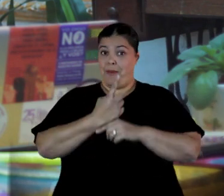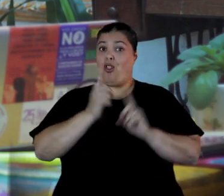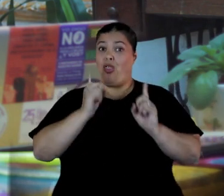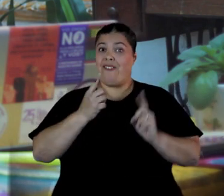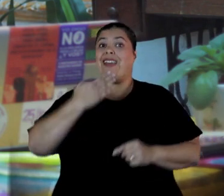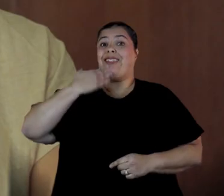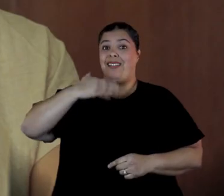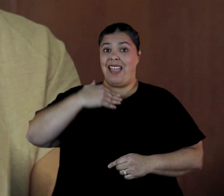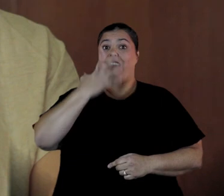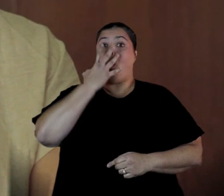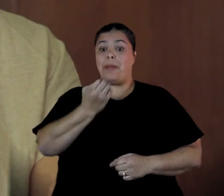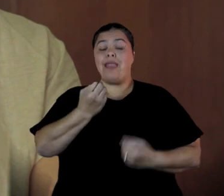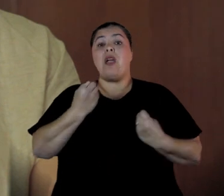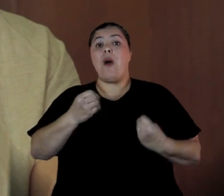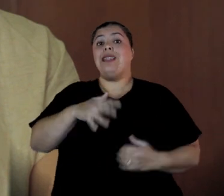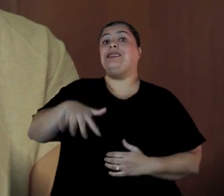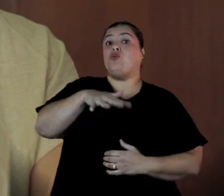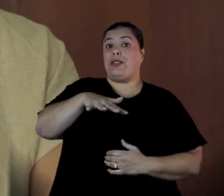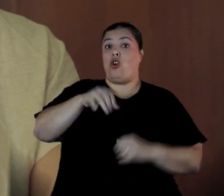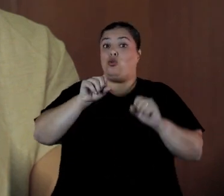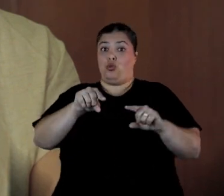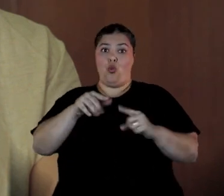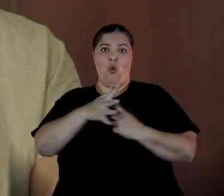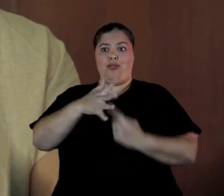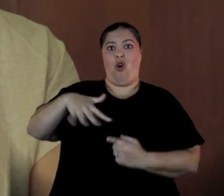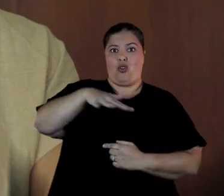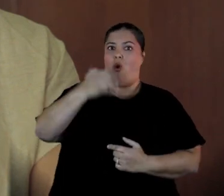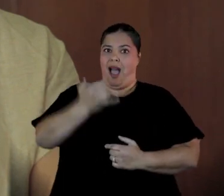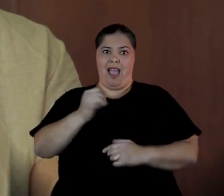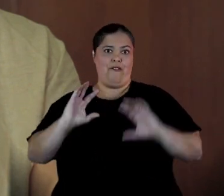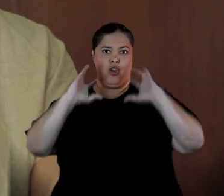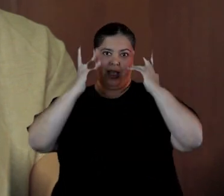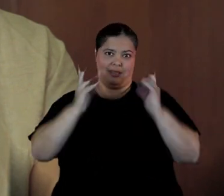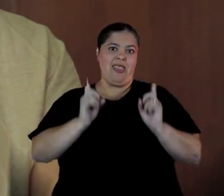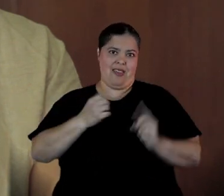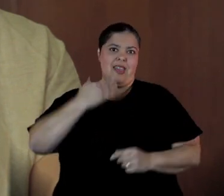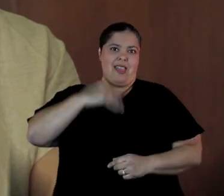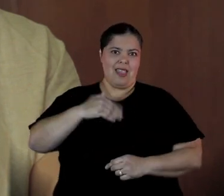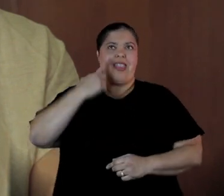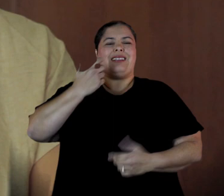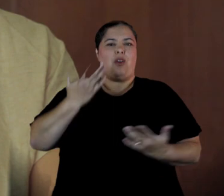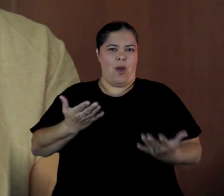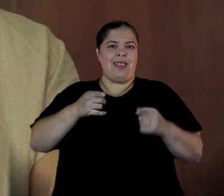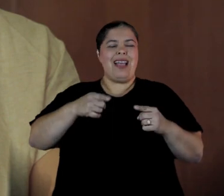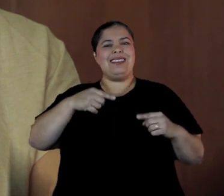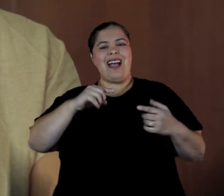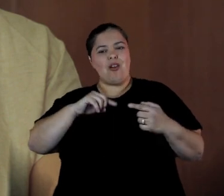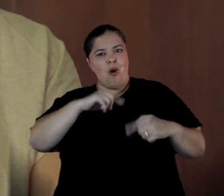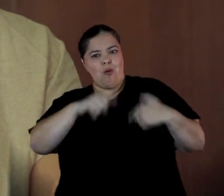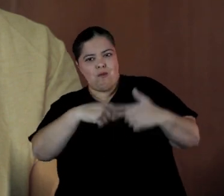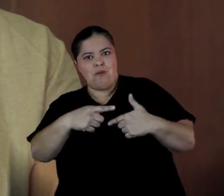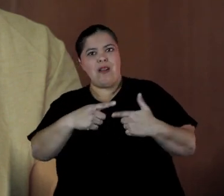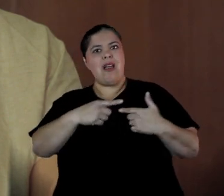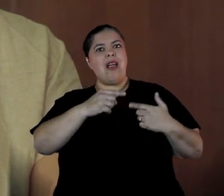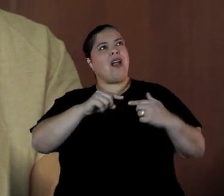de violencia, que están viviendo ese ciclo de violencia que generalmente no es de ahora, sino